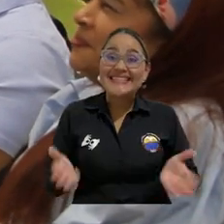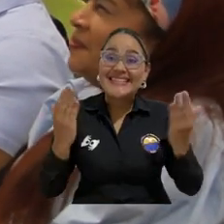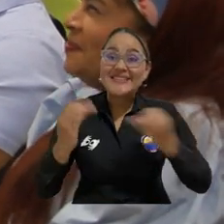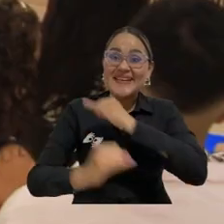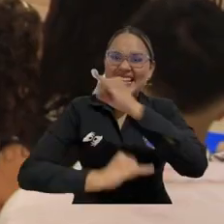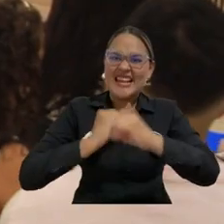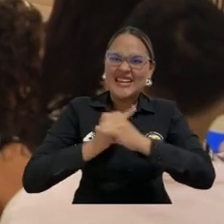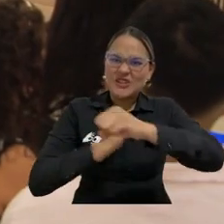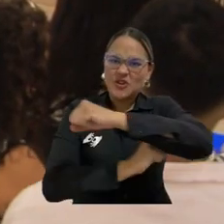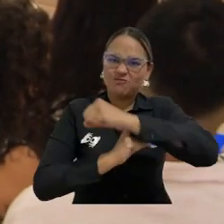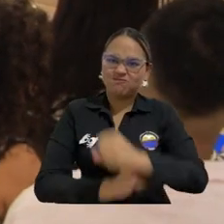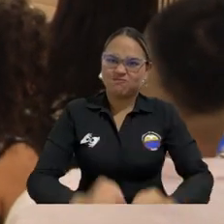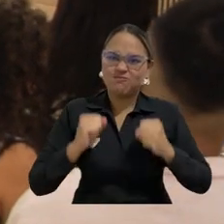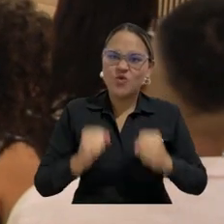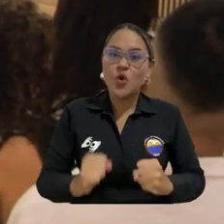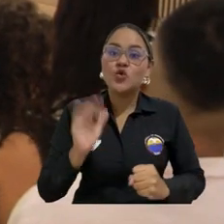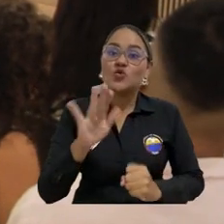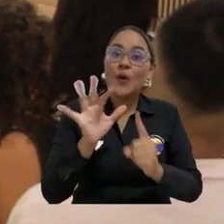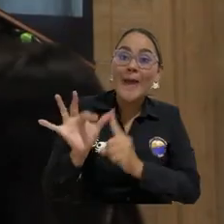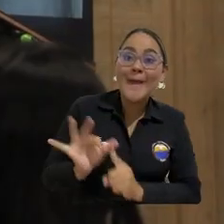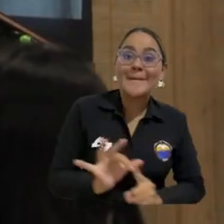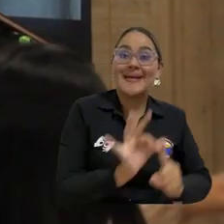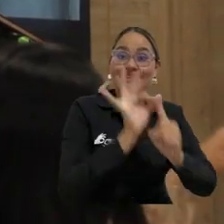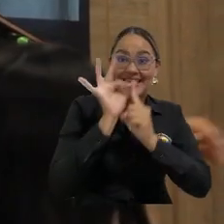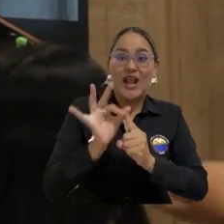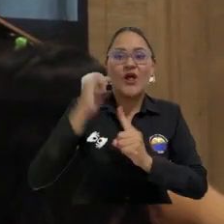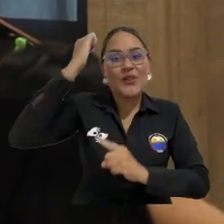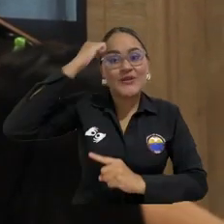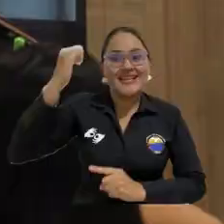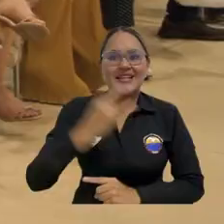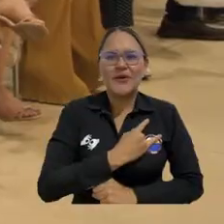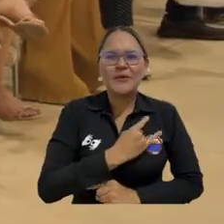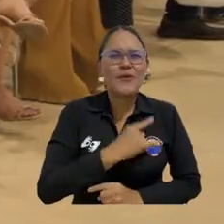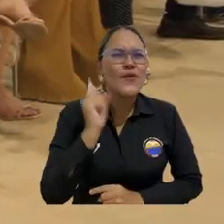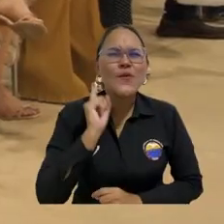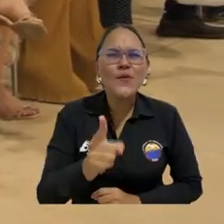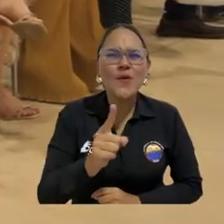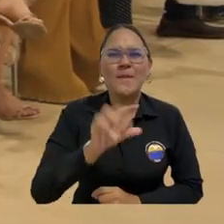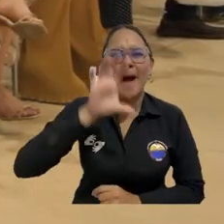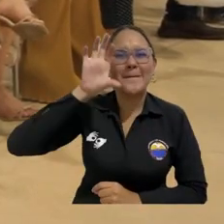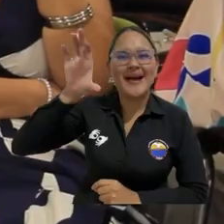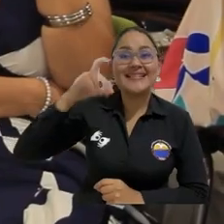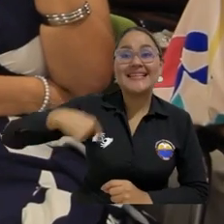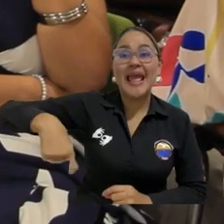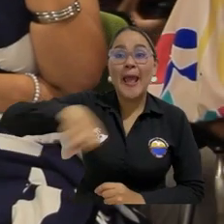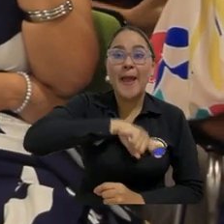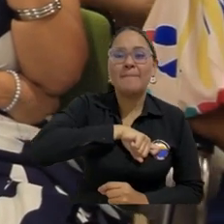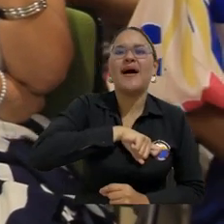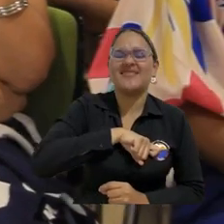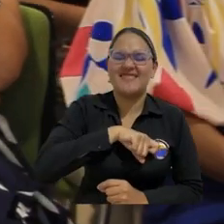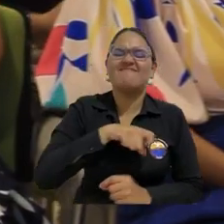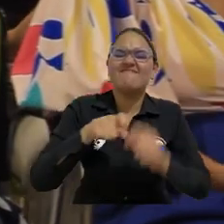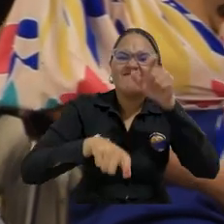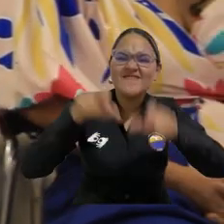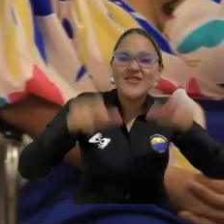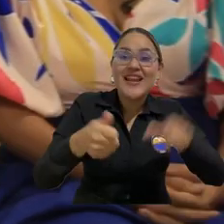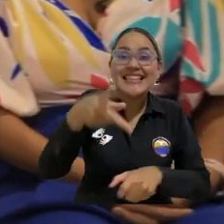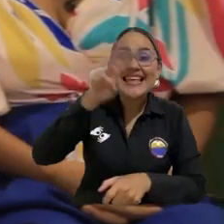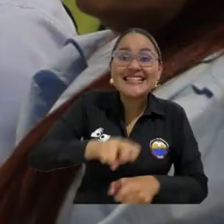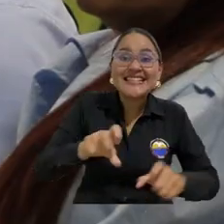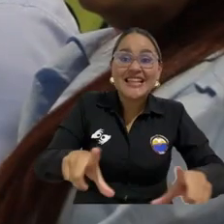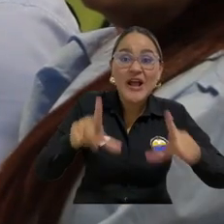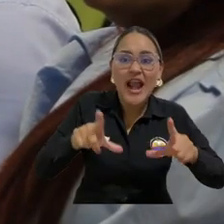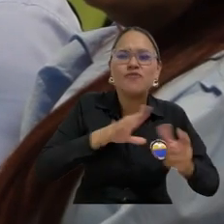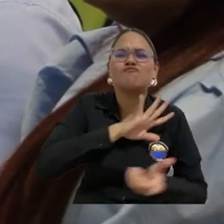La internacionalización se fortalece en la especialización en docencia universitaria con las pasantías realizadas en España por 17